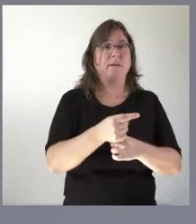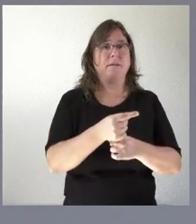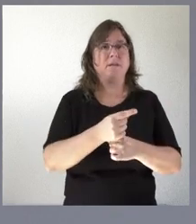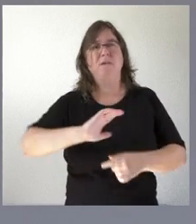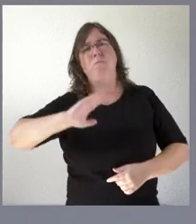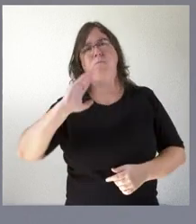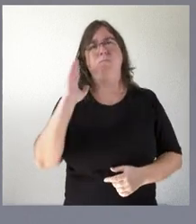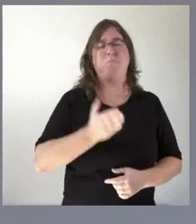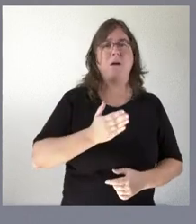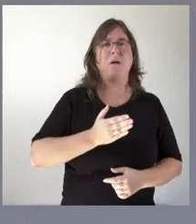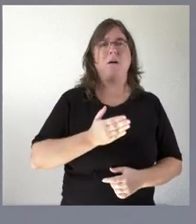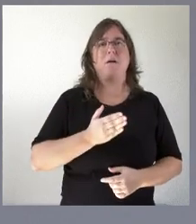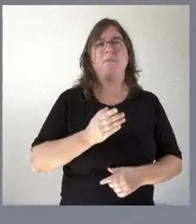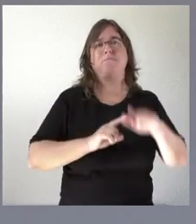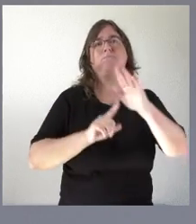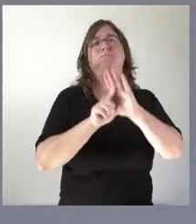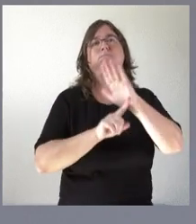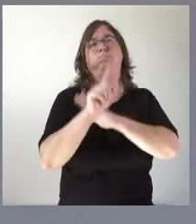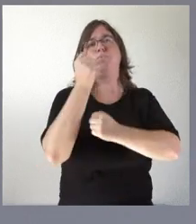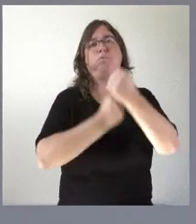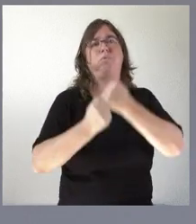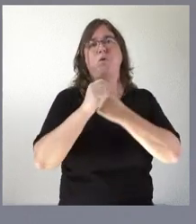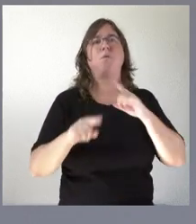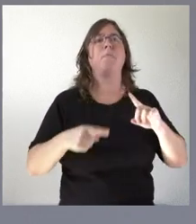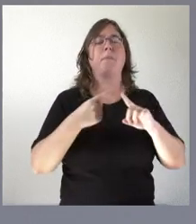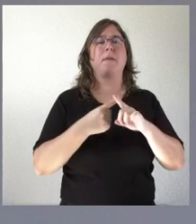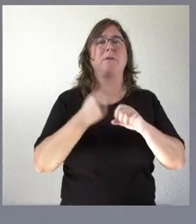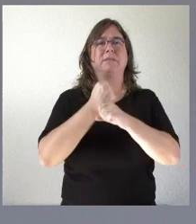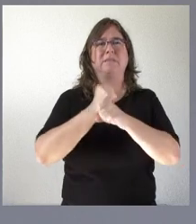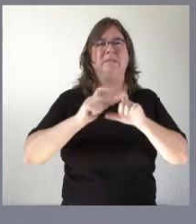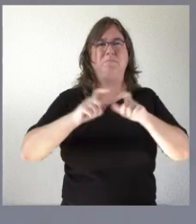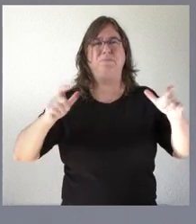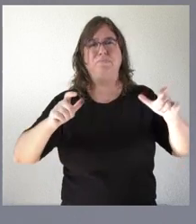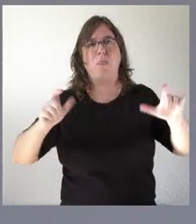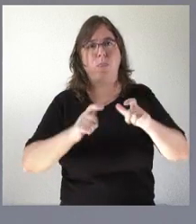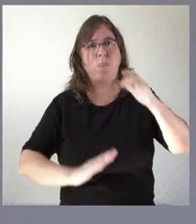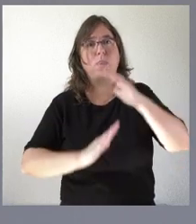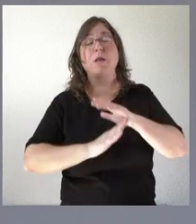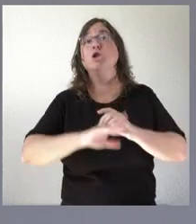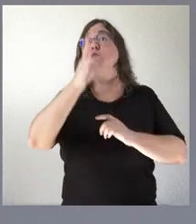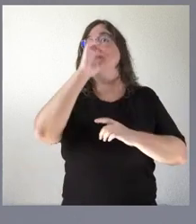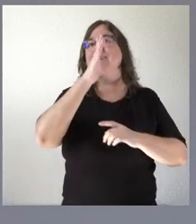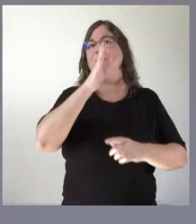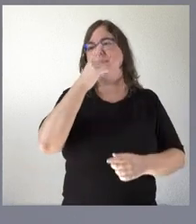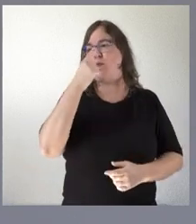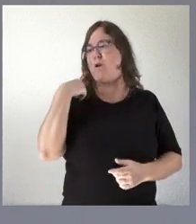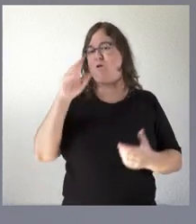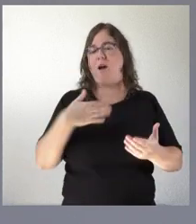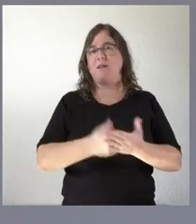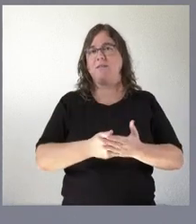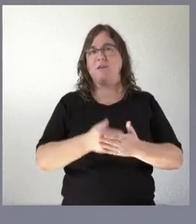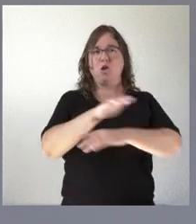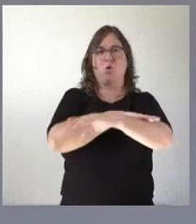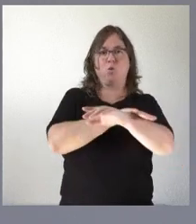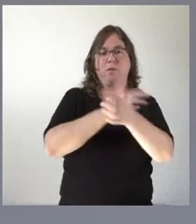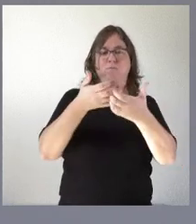deteriorar la capacidad de crecimiento económico y dificultar la creación de empleo yo no sé qué ha pasado en el último año para que una parte del